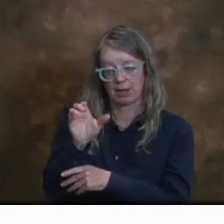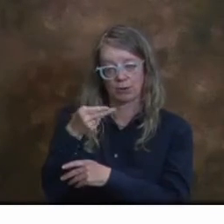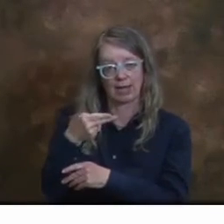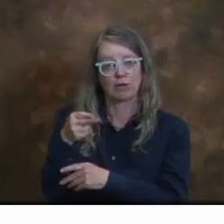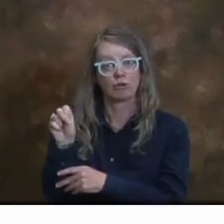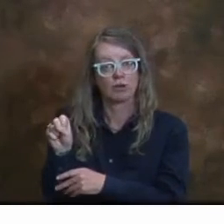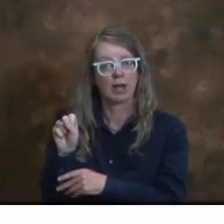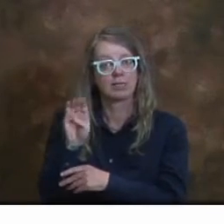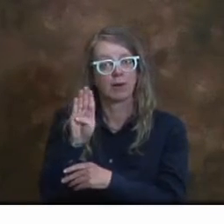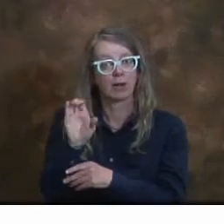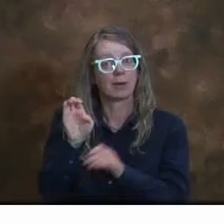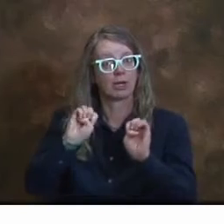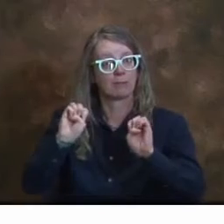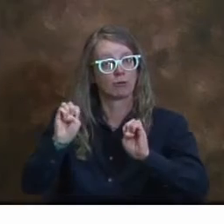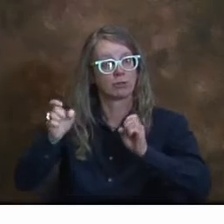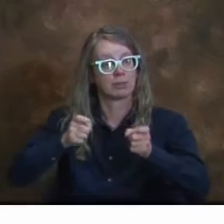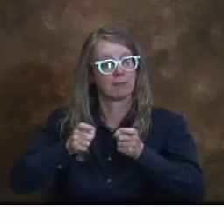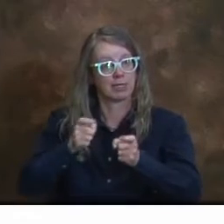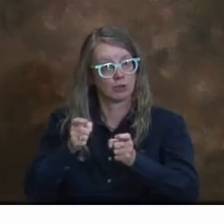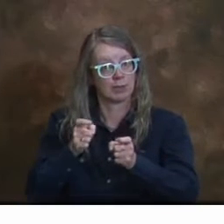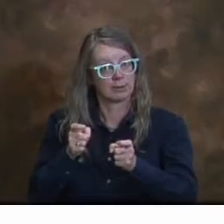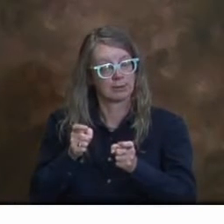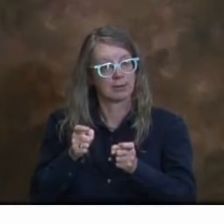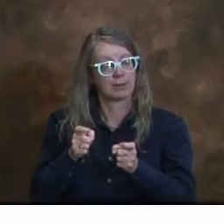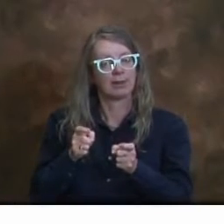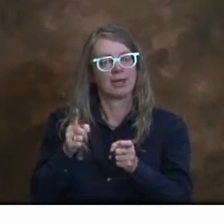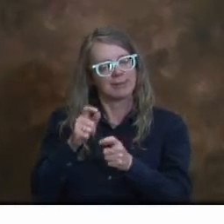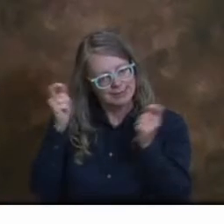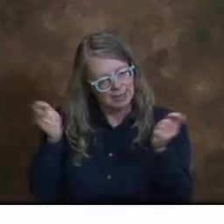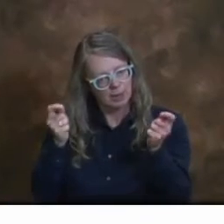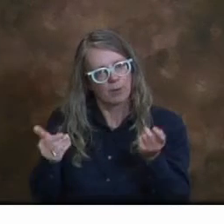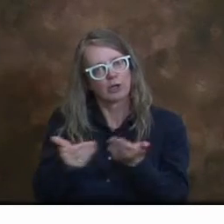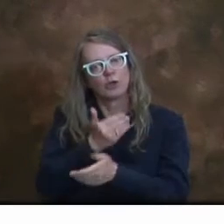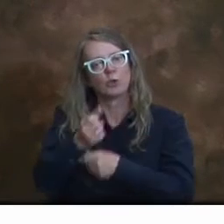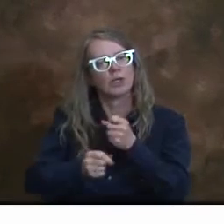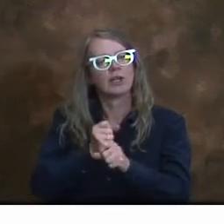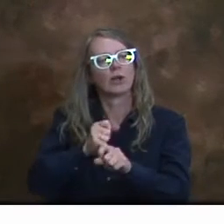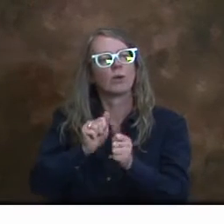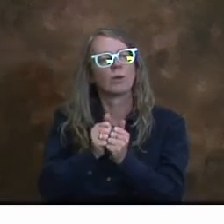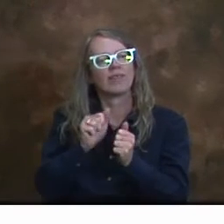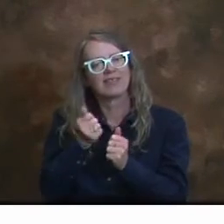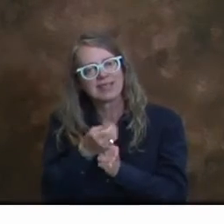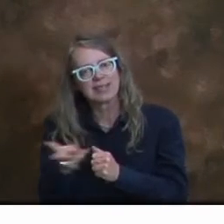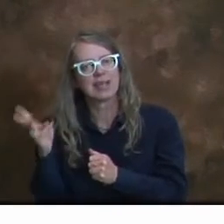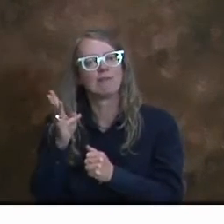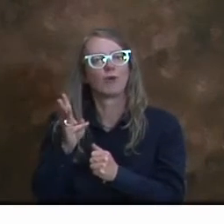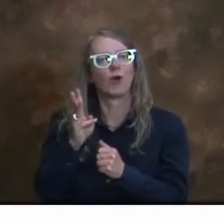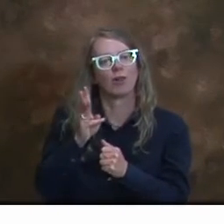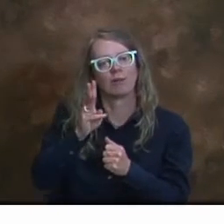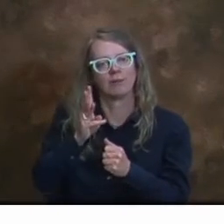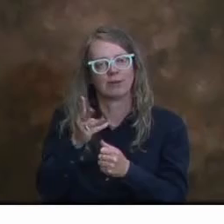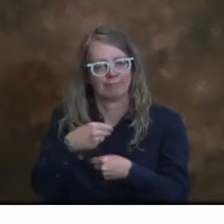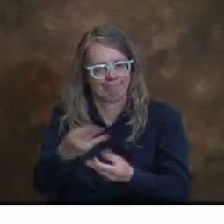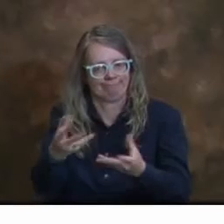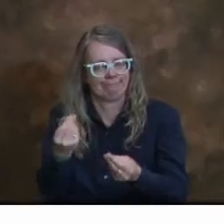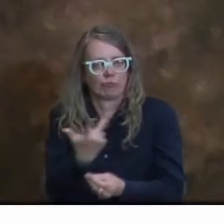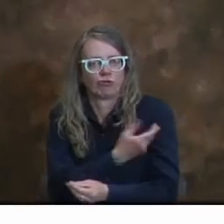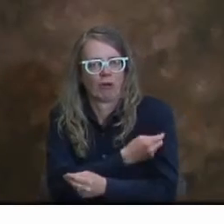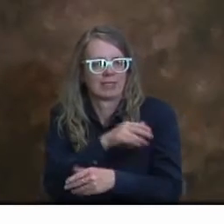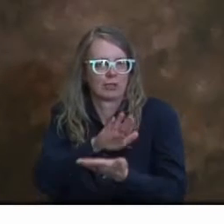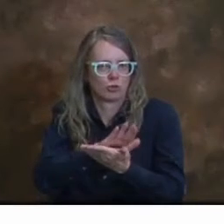poner un alto por el momento. Y vamos a también tener los sábados en las escuelas alcances